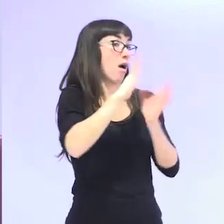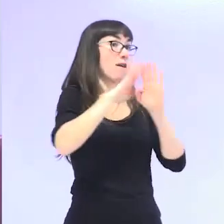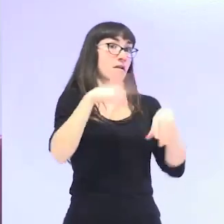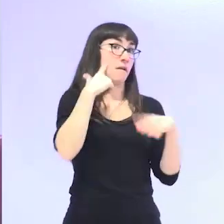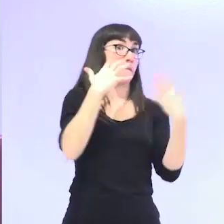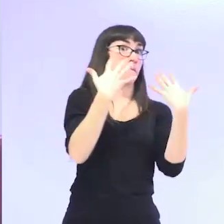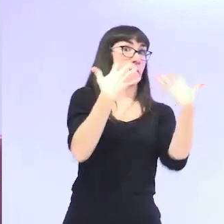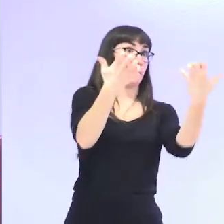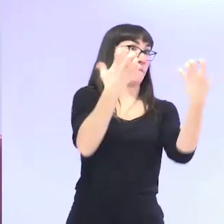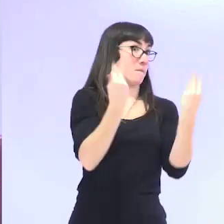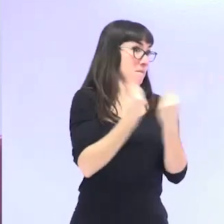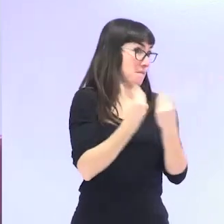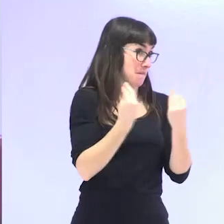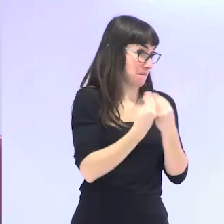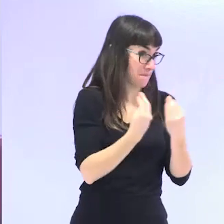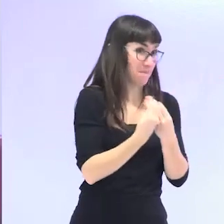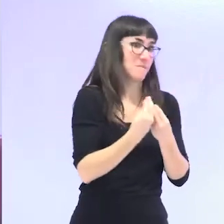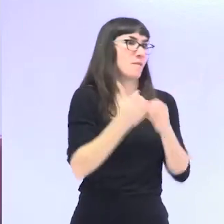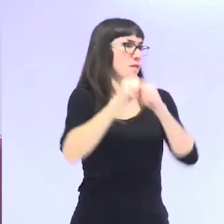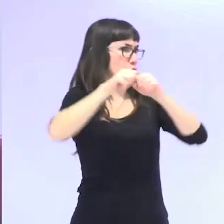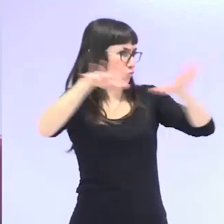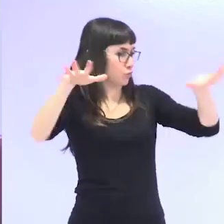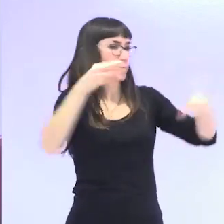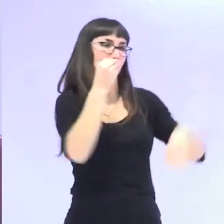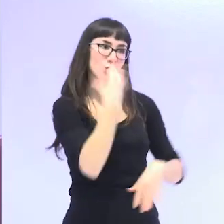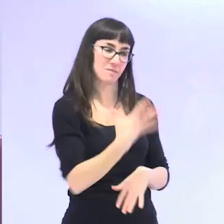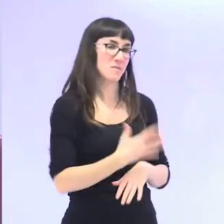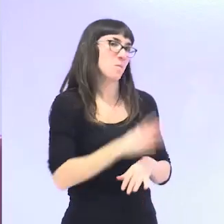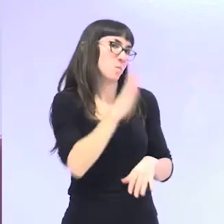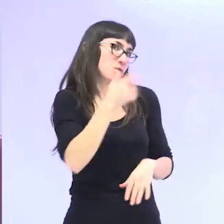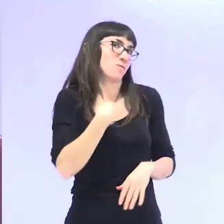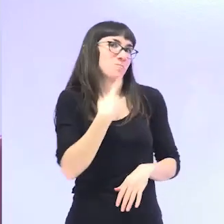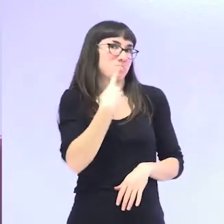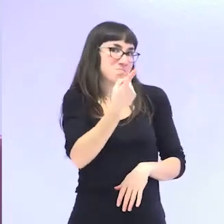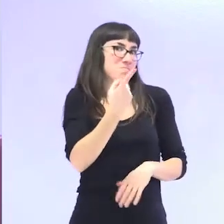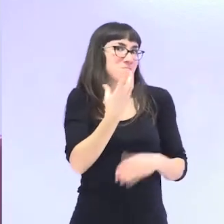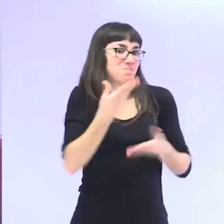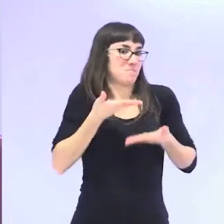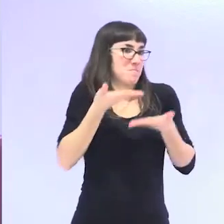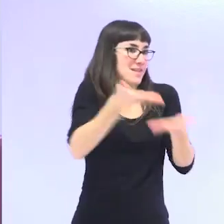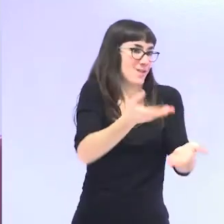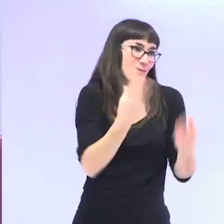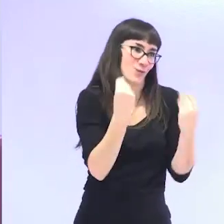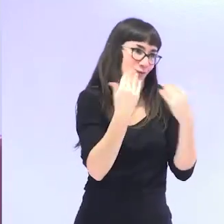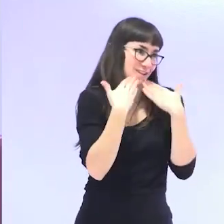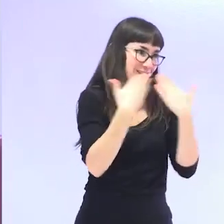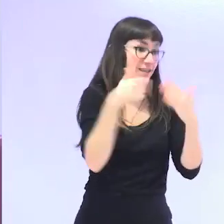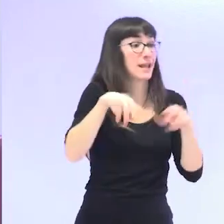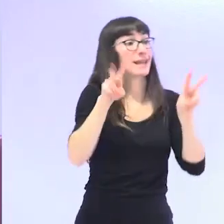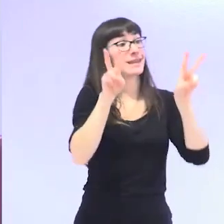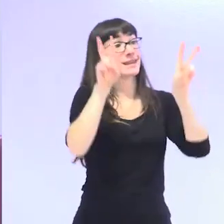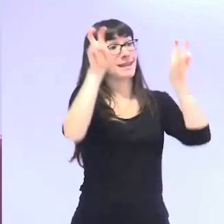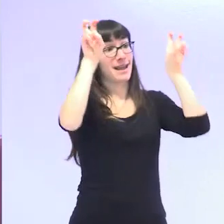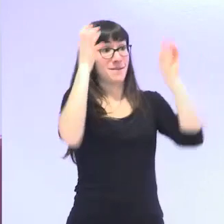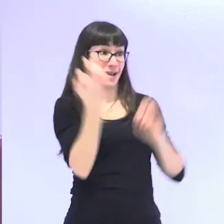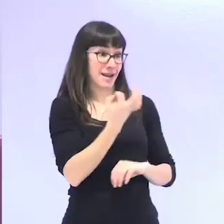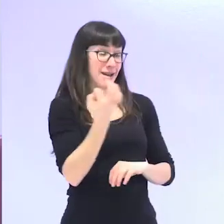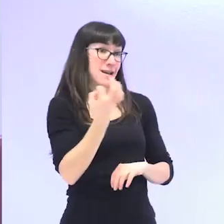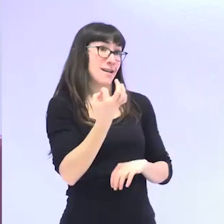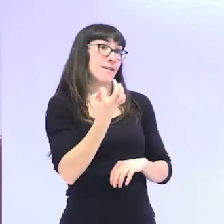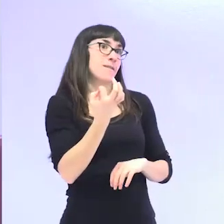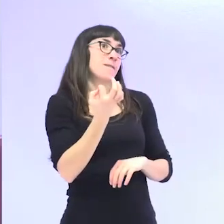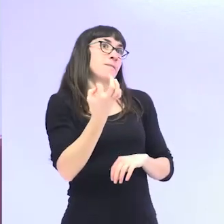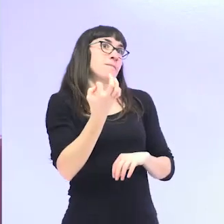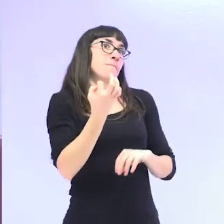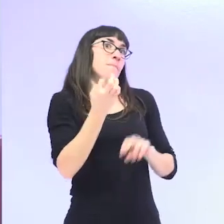sala y la difusión que está teniendo. Así que yo le agradezco muchísimo que me hayan invitado hoy a hablar de un tema del